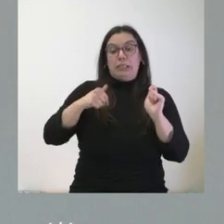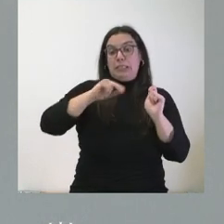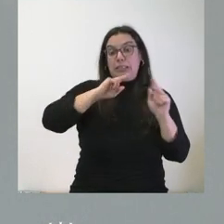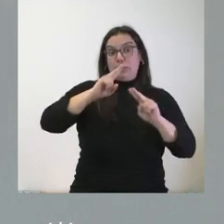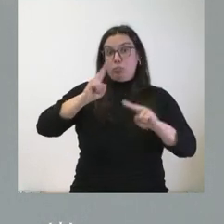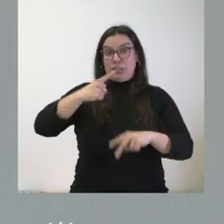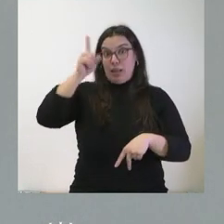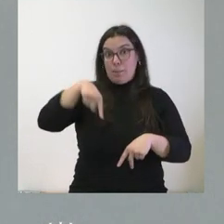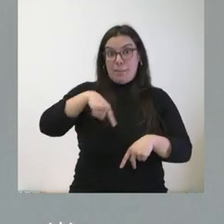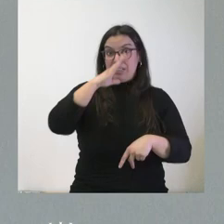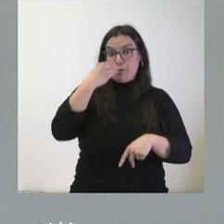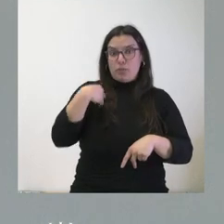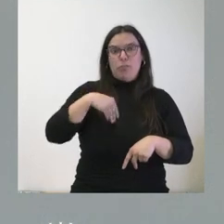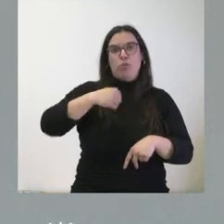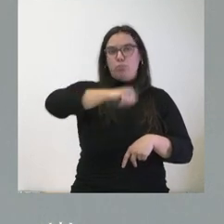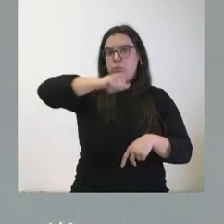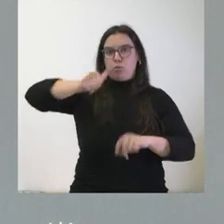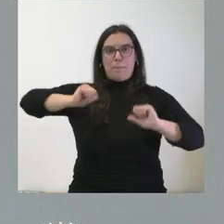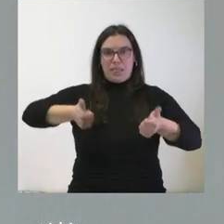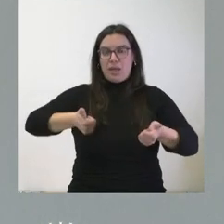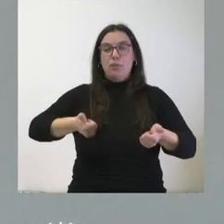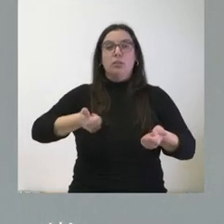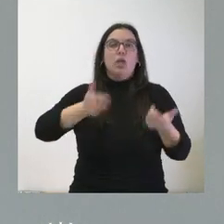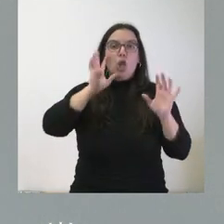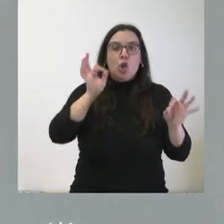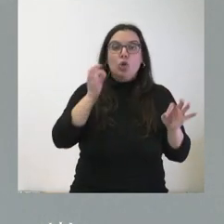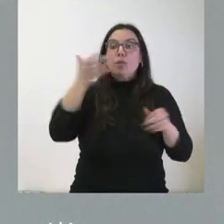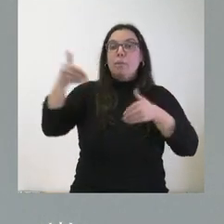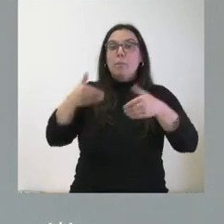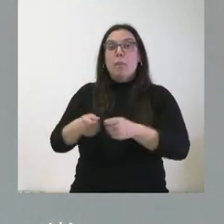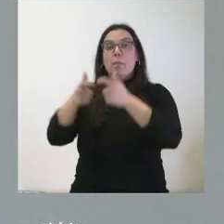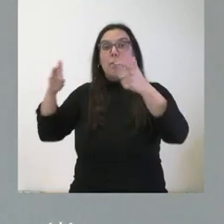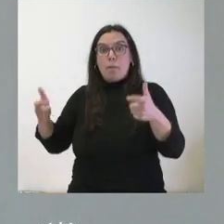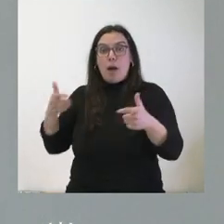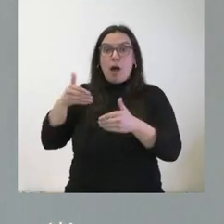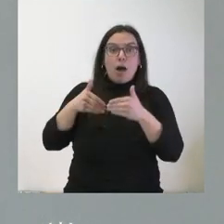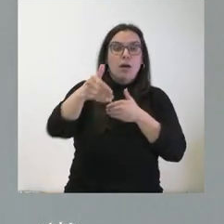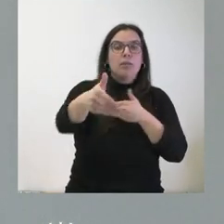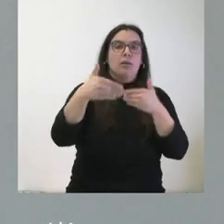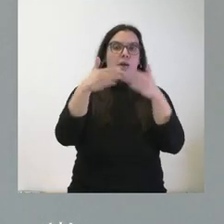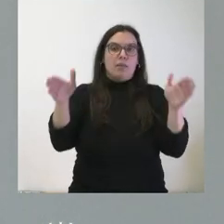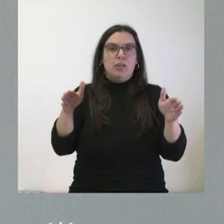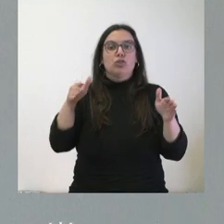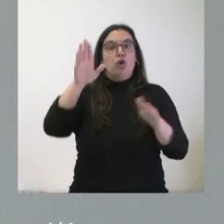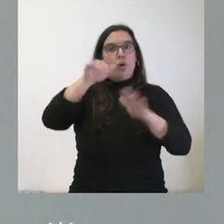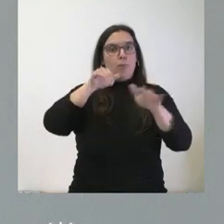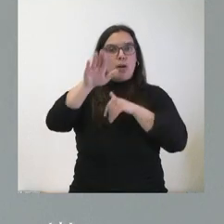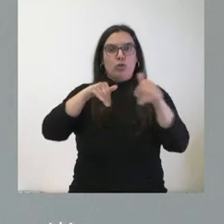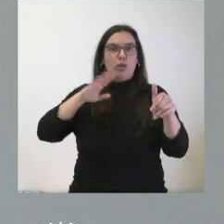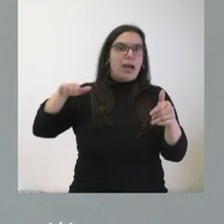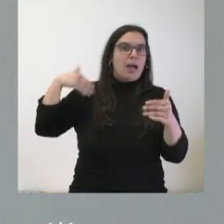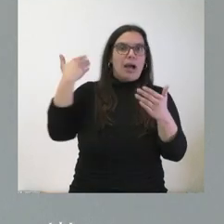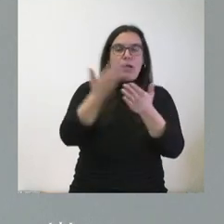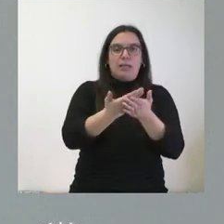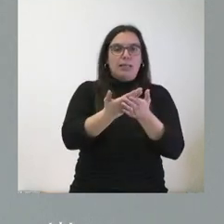este mismo mes de febrero y lógicamente en la medida en que haya nuevas solicitudes, que estará abierto también esta convocatoria durante todo